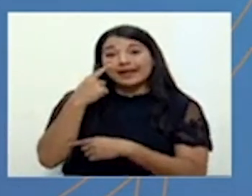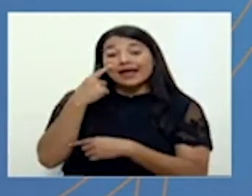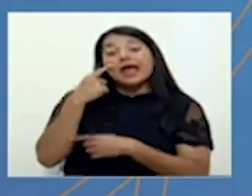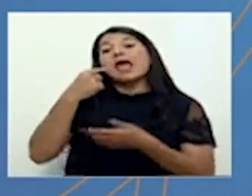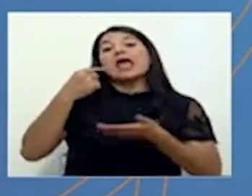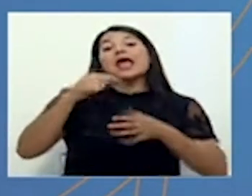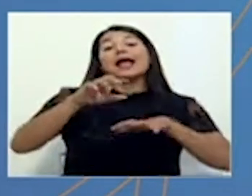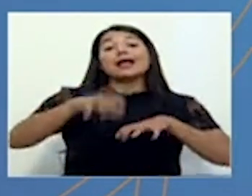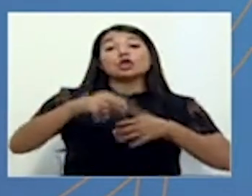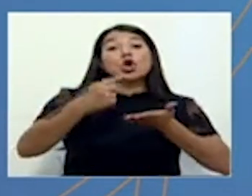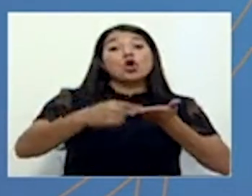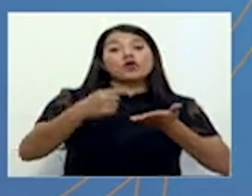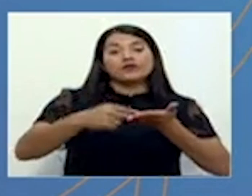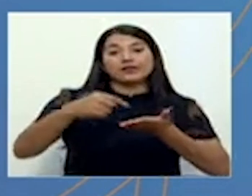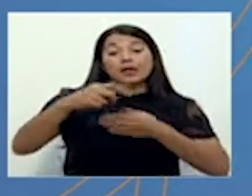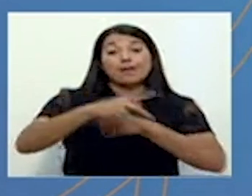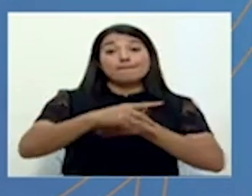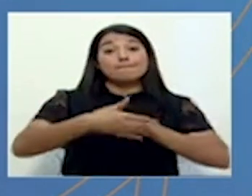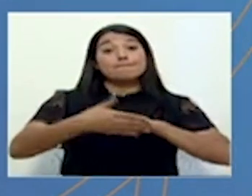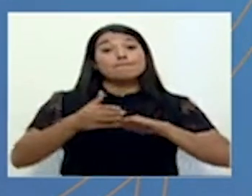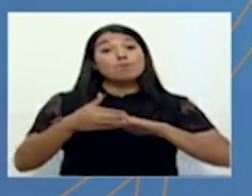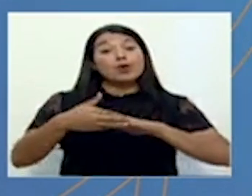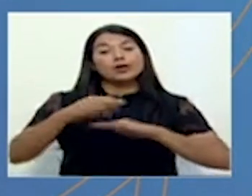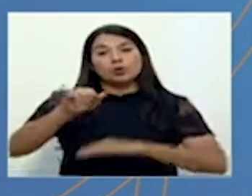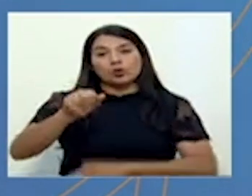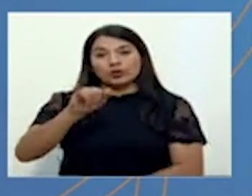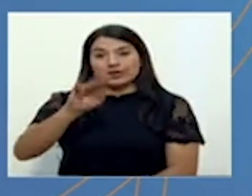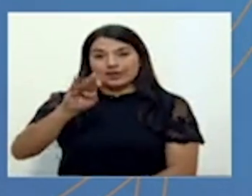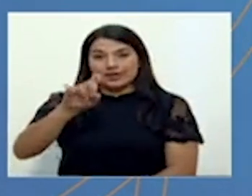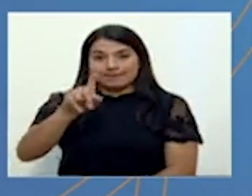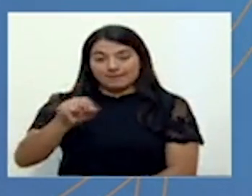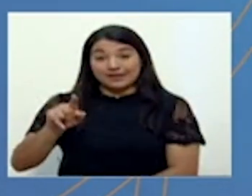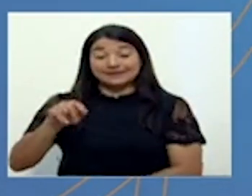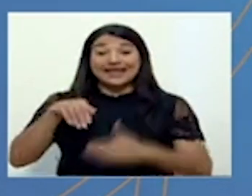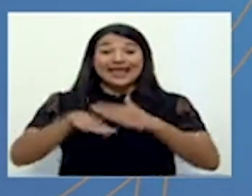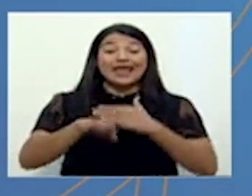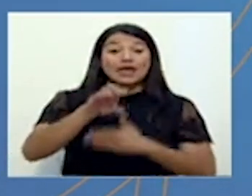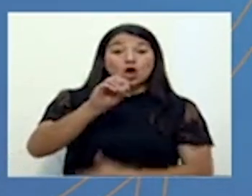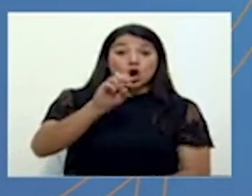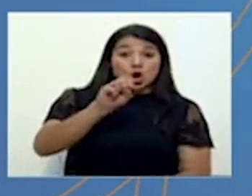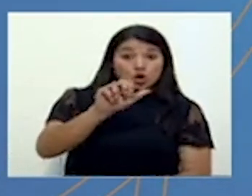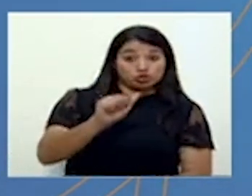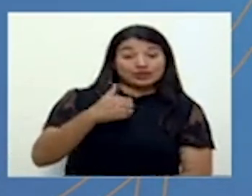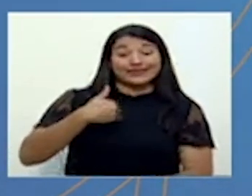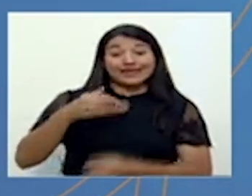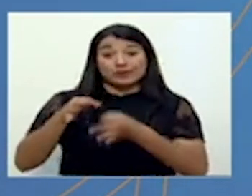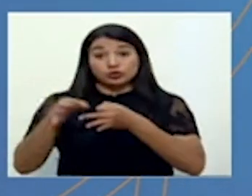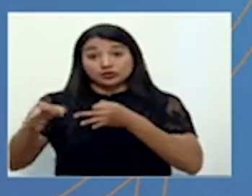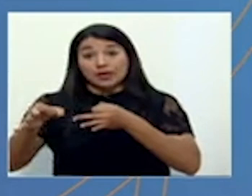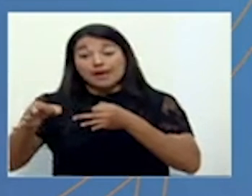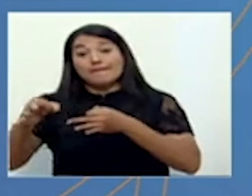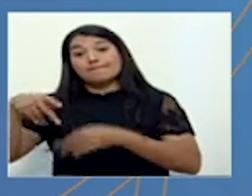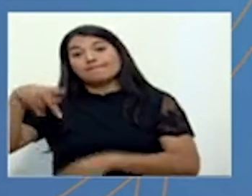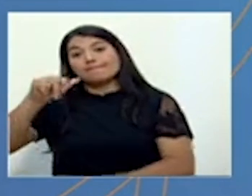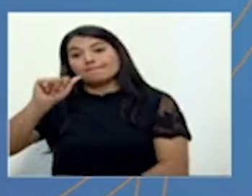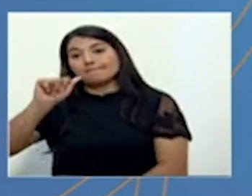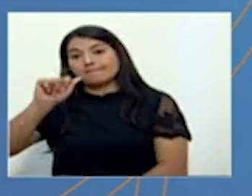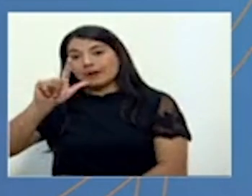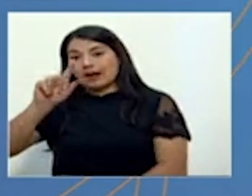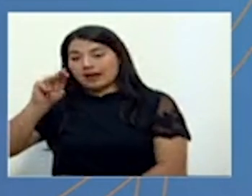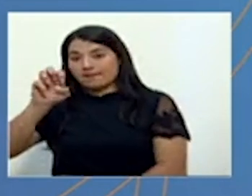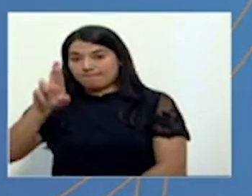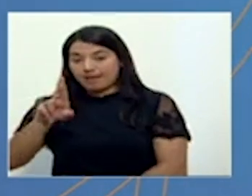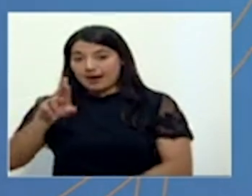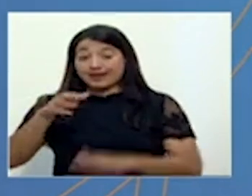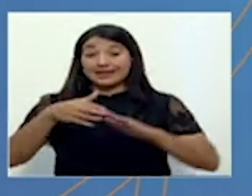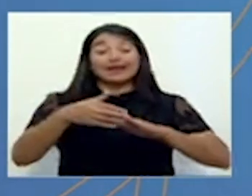Golfito, el distrito de Puerto Jiménez. En el cantón de Osa, tenemos el distrito de Palmar. En el cantón